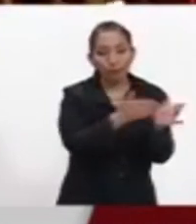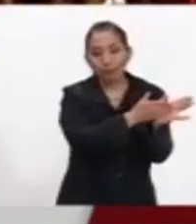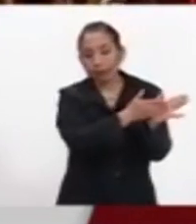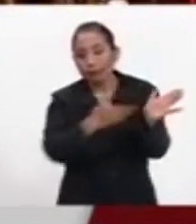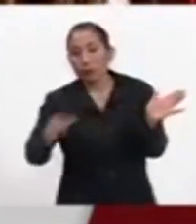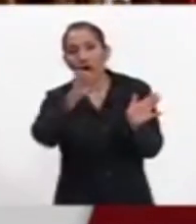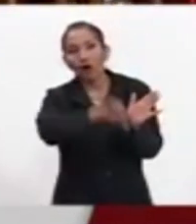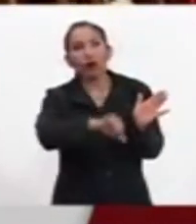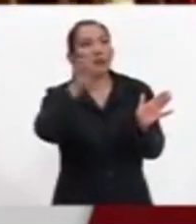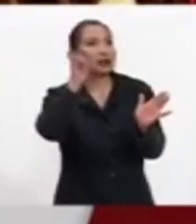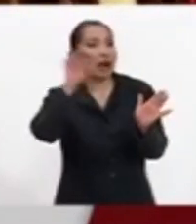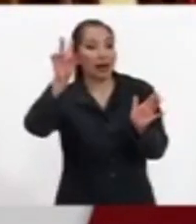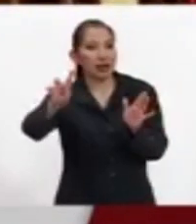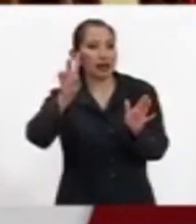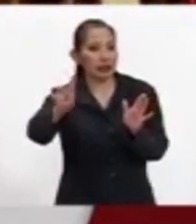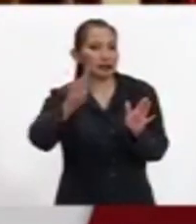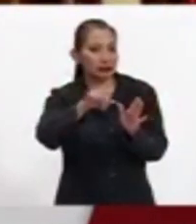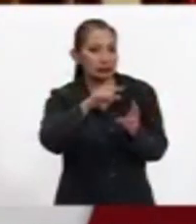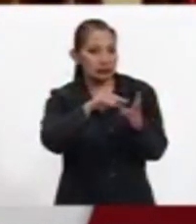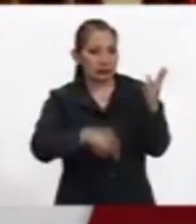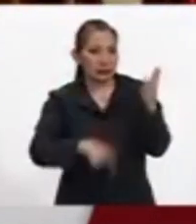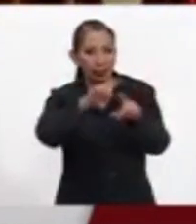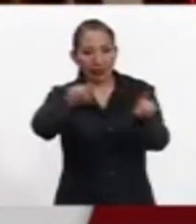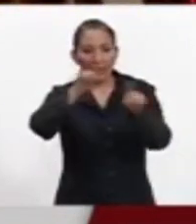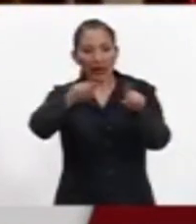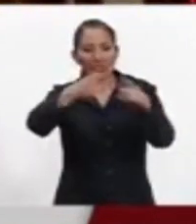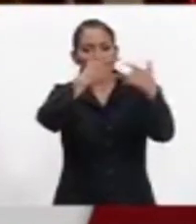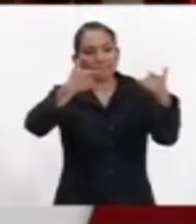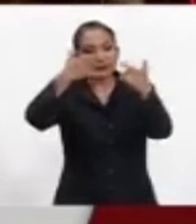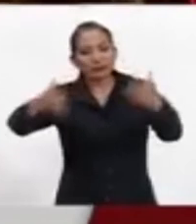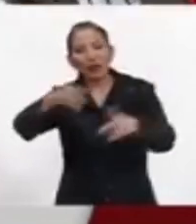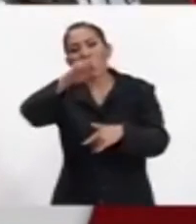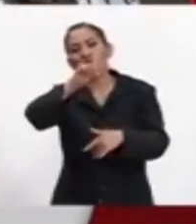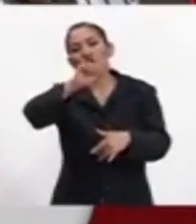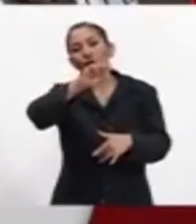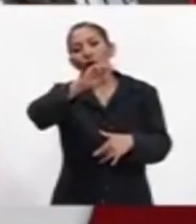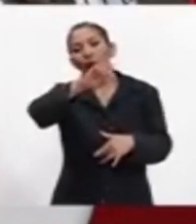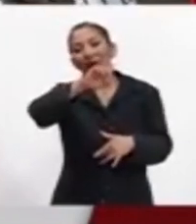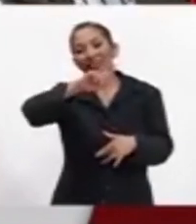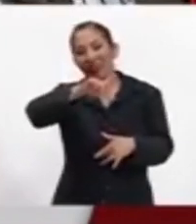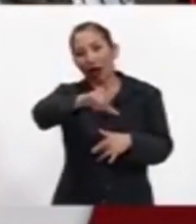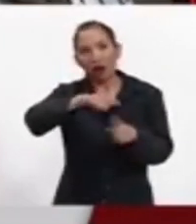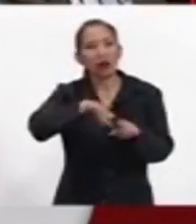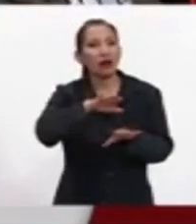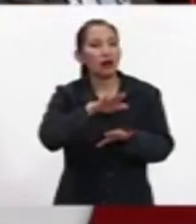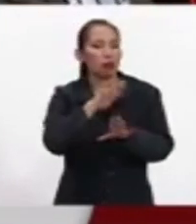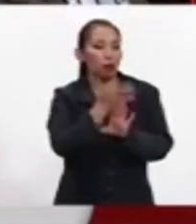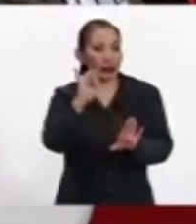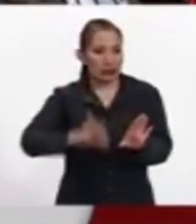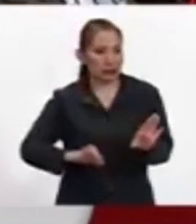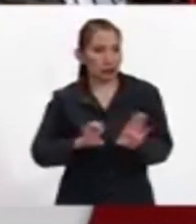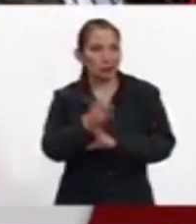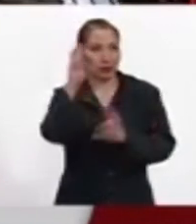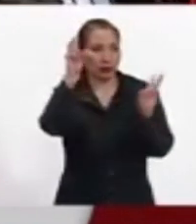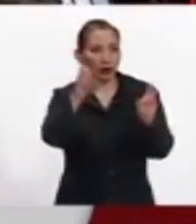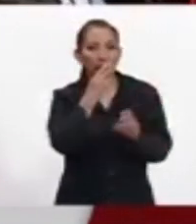hoy, mañana y el viernes con distintos documentales. Hoy se presentan documentales muy interesantes, por